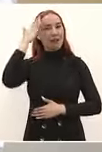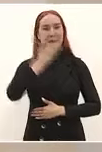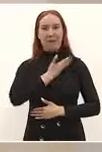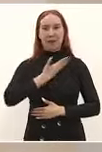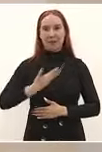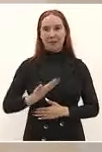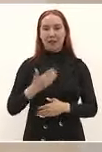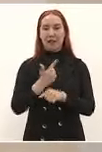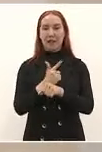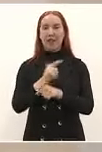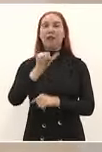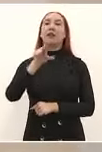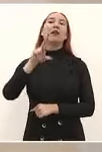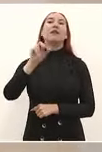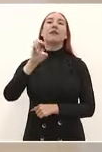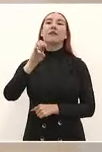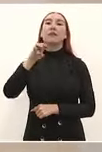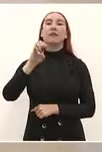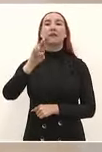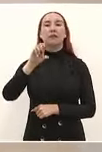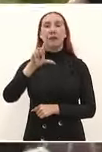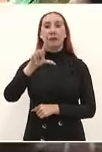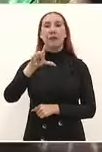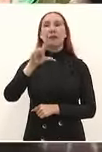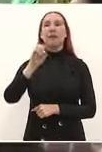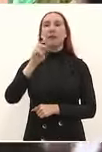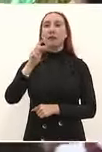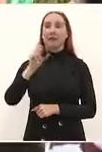licenciado Andrés Manuel López Obrador muchas gracias